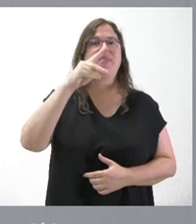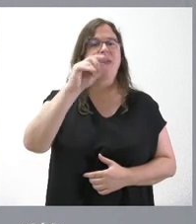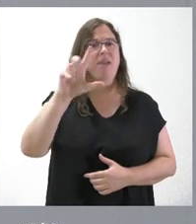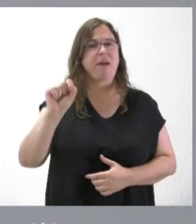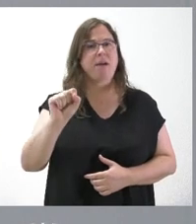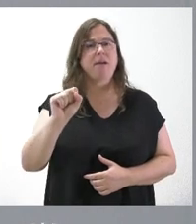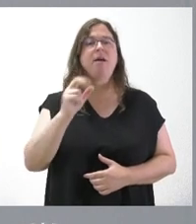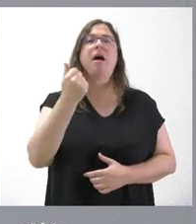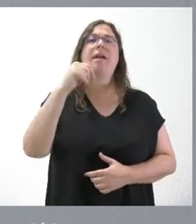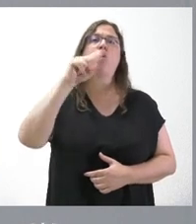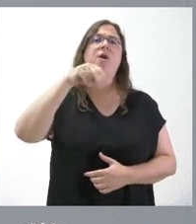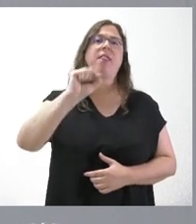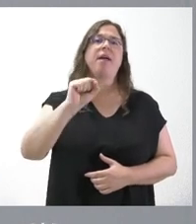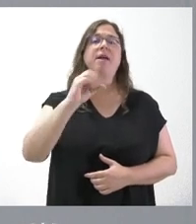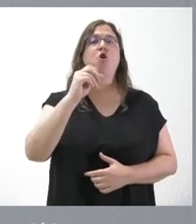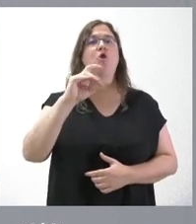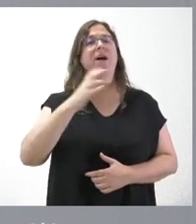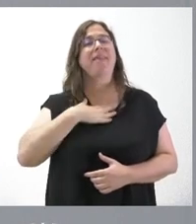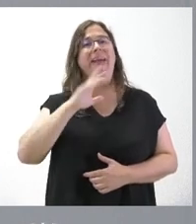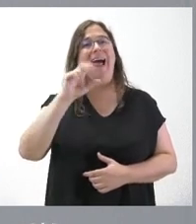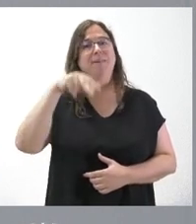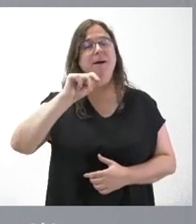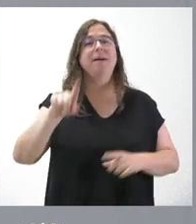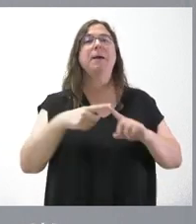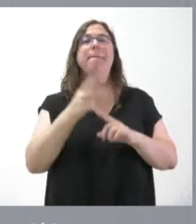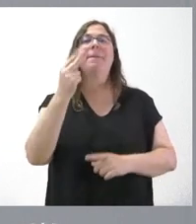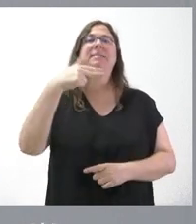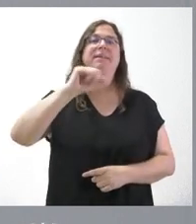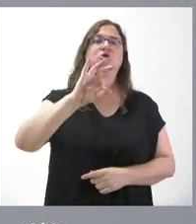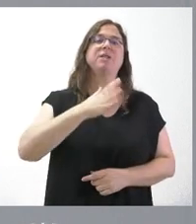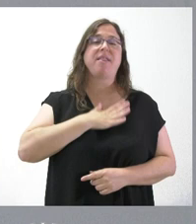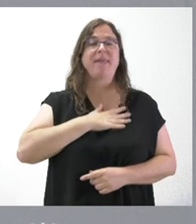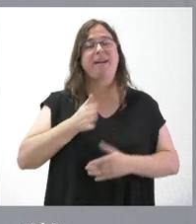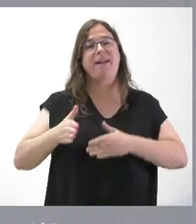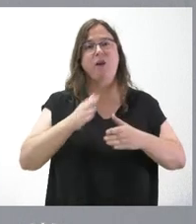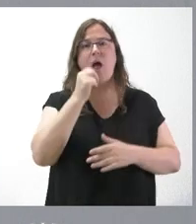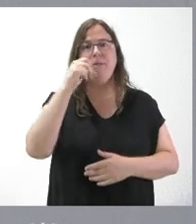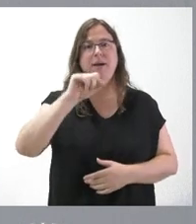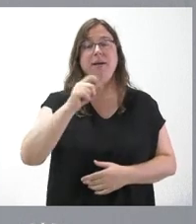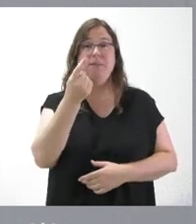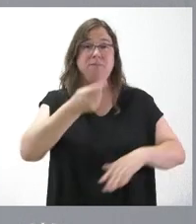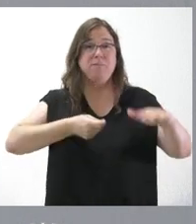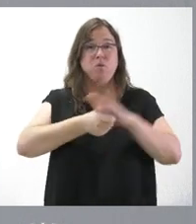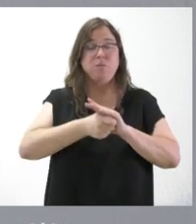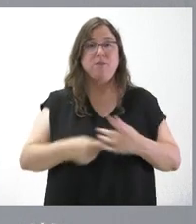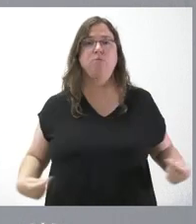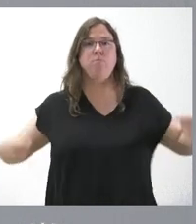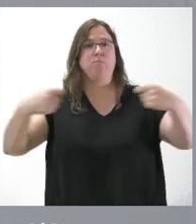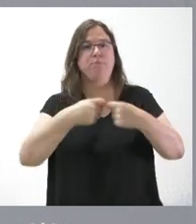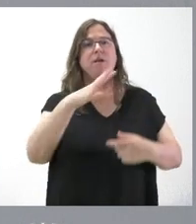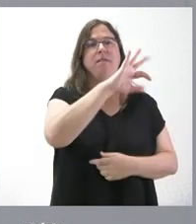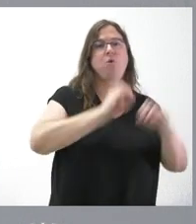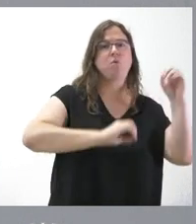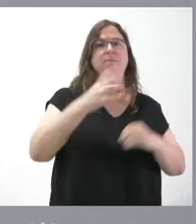Peñarandilla, Alconada, Coca de Alba y Ventosa del Río Almar. El presupuesto de esa actuación está financiado al 50% por fondos